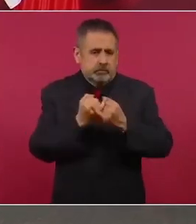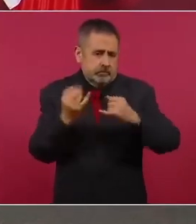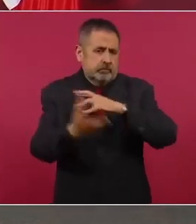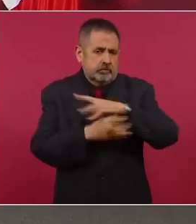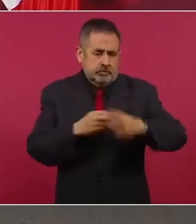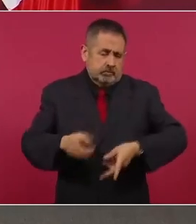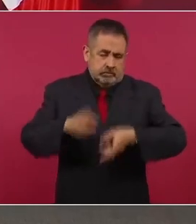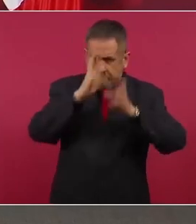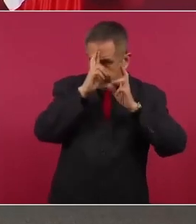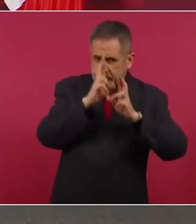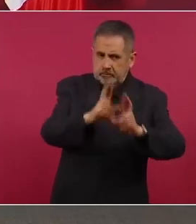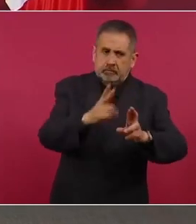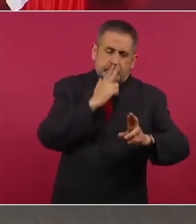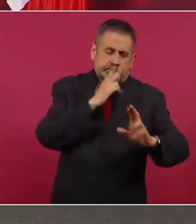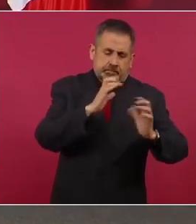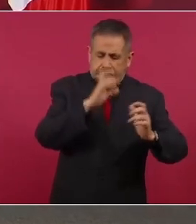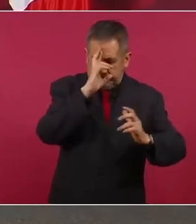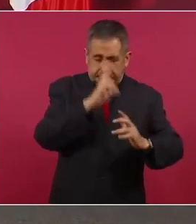Respeto